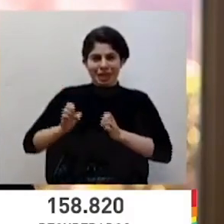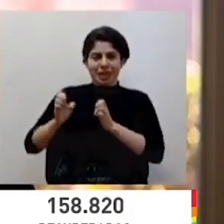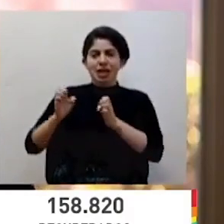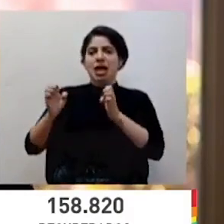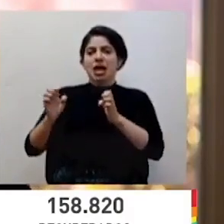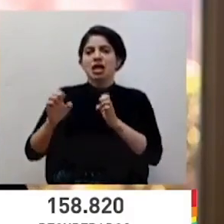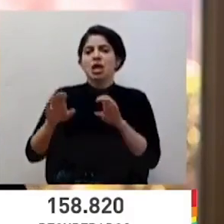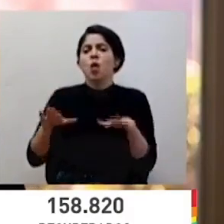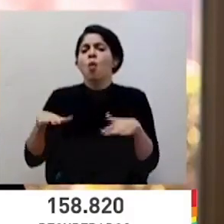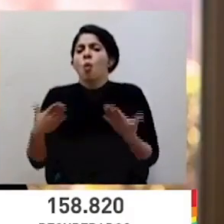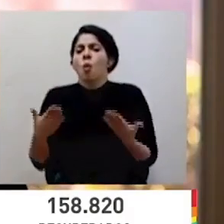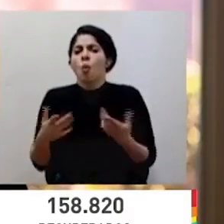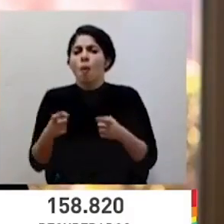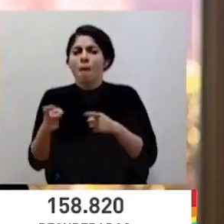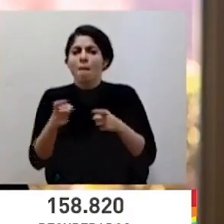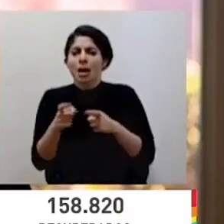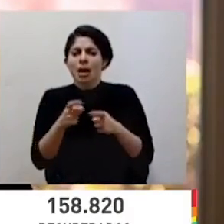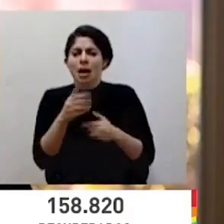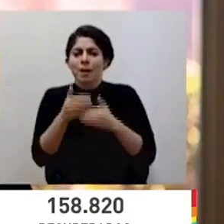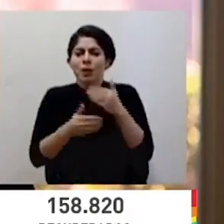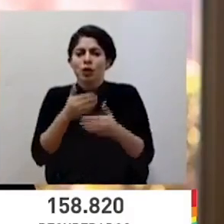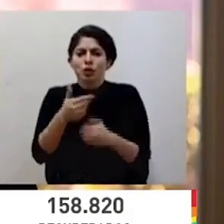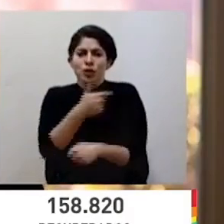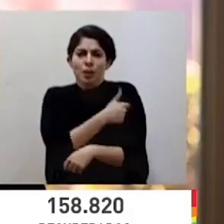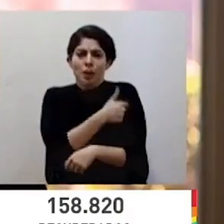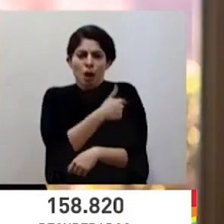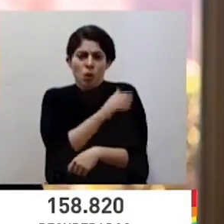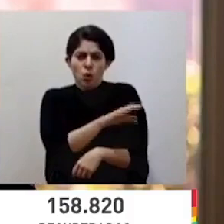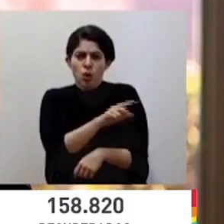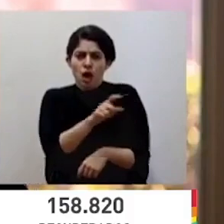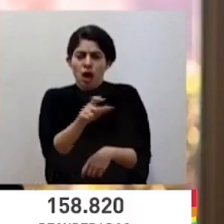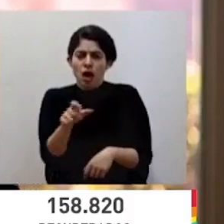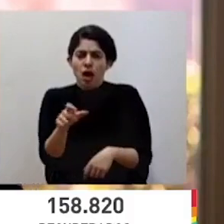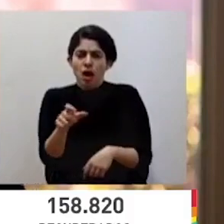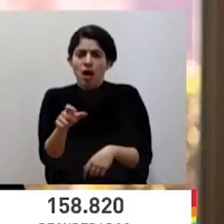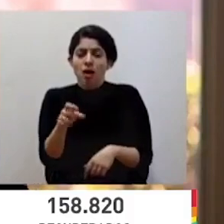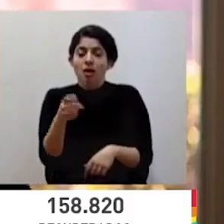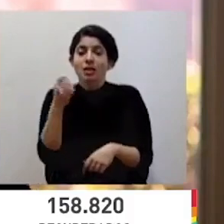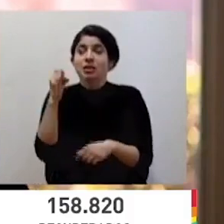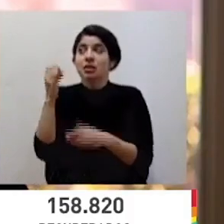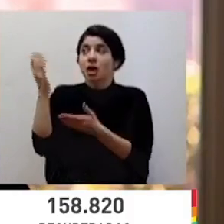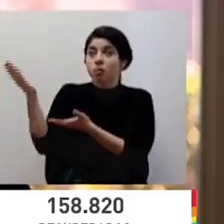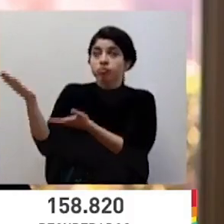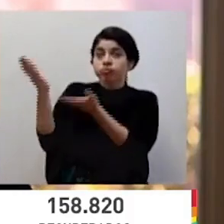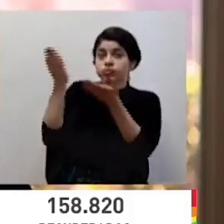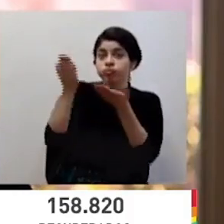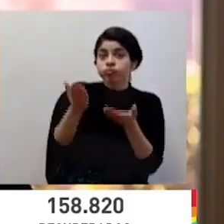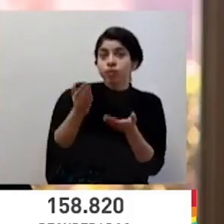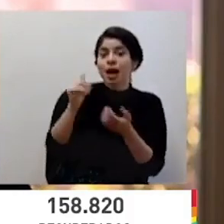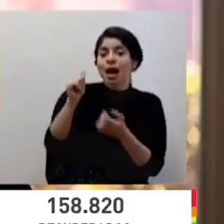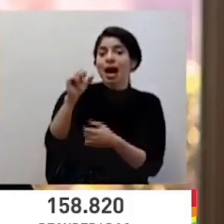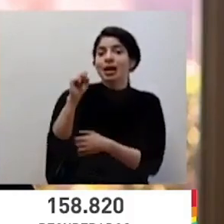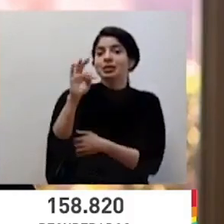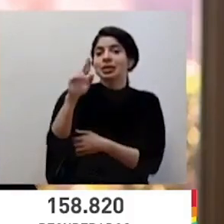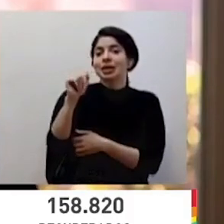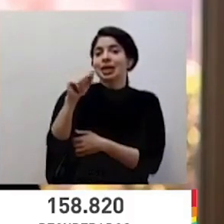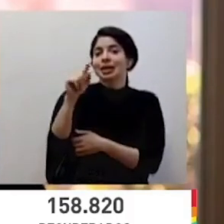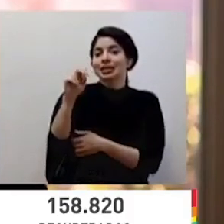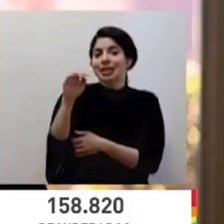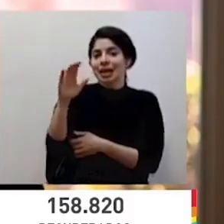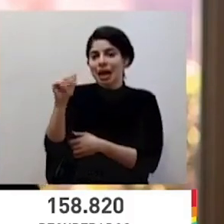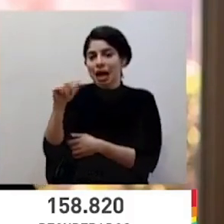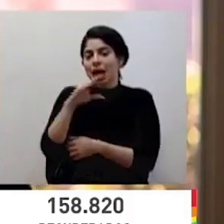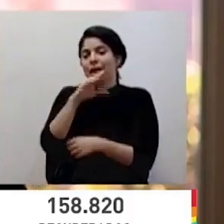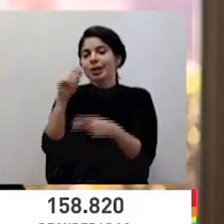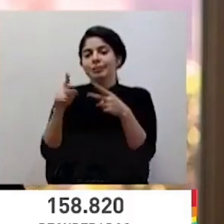manejo de este proceso de vacunación de la llegada de las dosis de AstraZeneca y de la